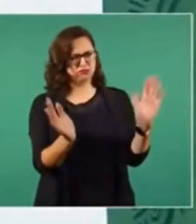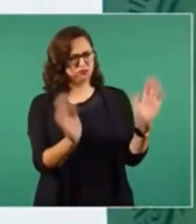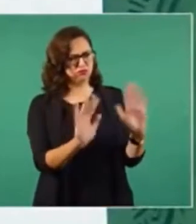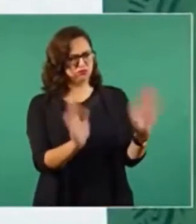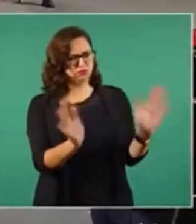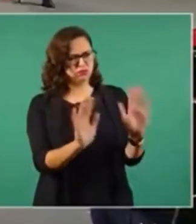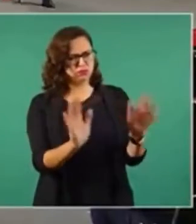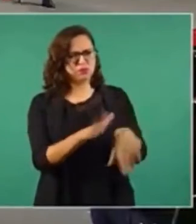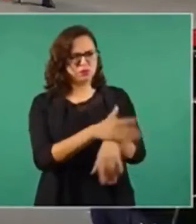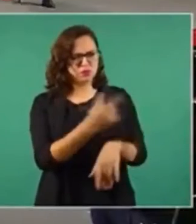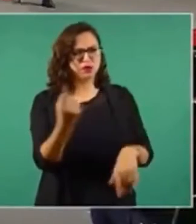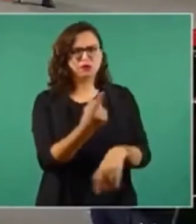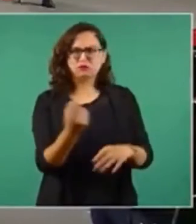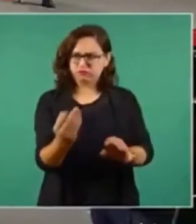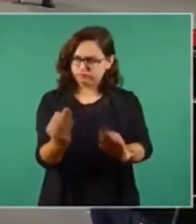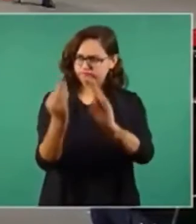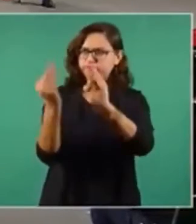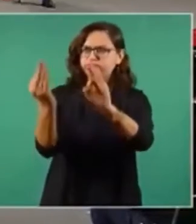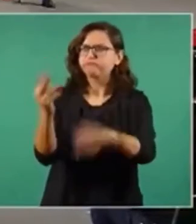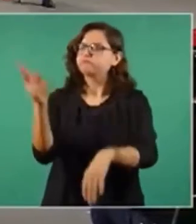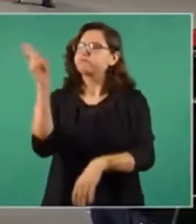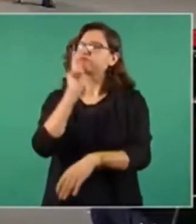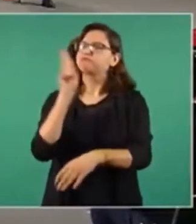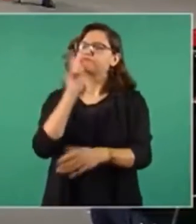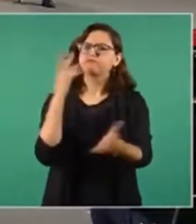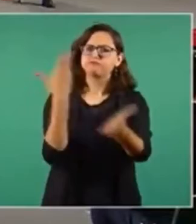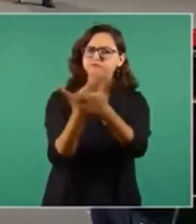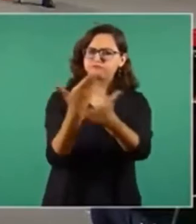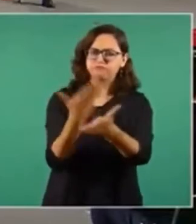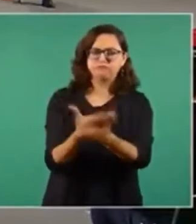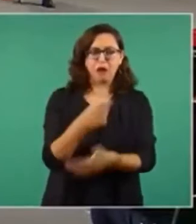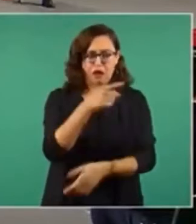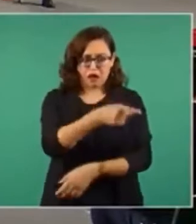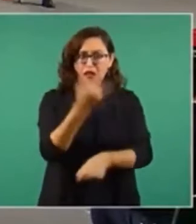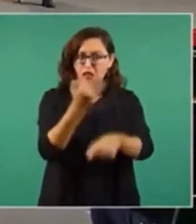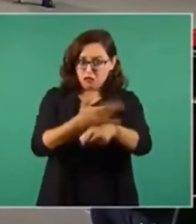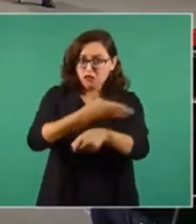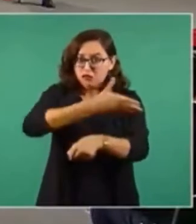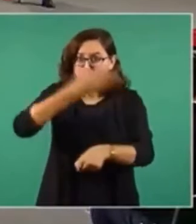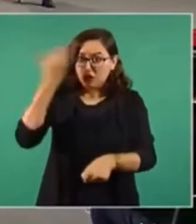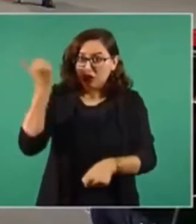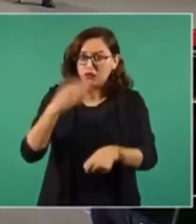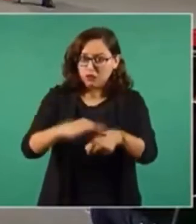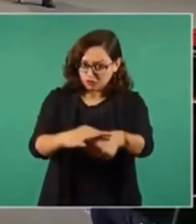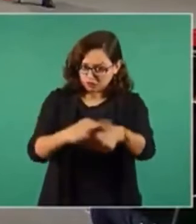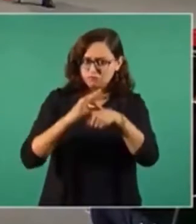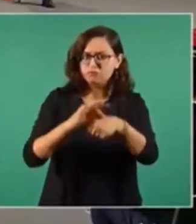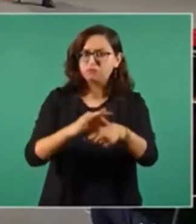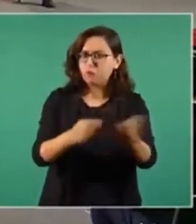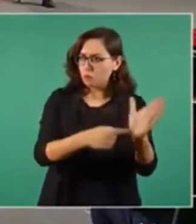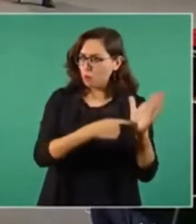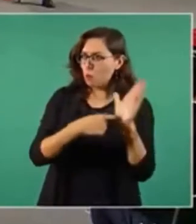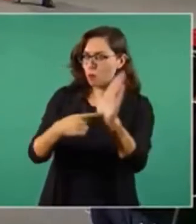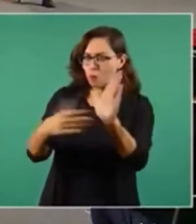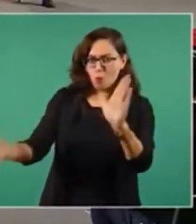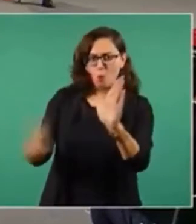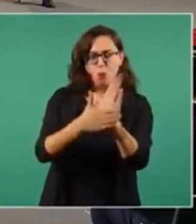Que se defienda con pruebas y con la fuerza de la verdad. Ya no es el tiempo de antes.